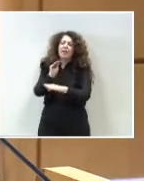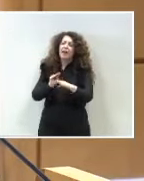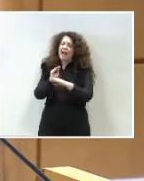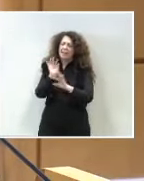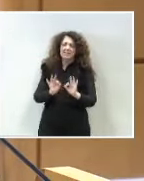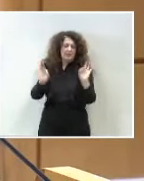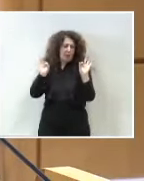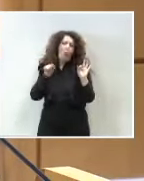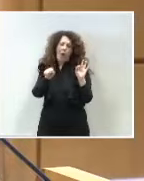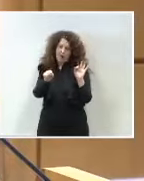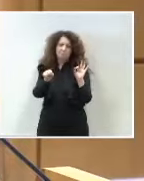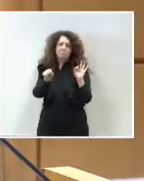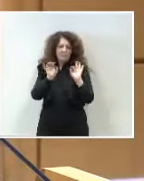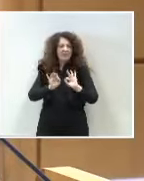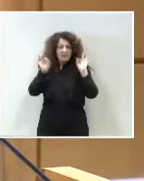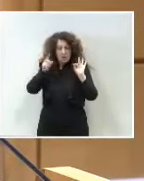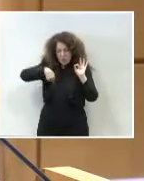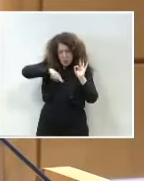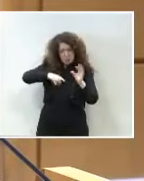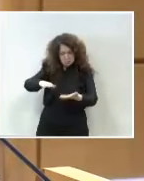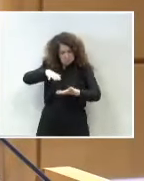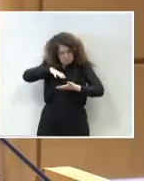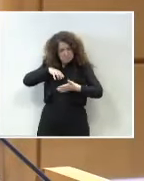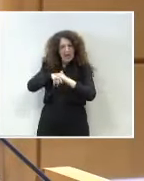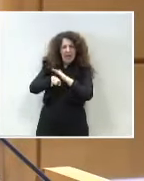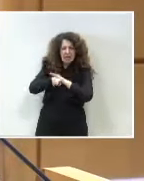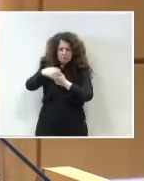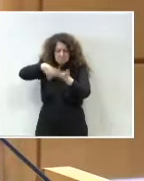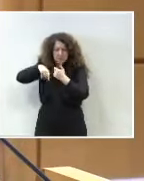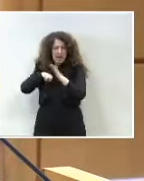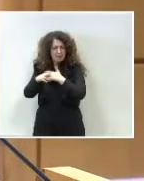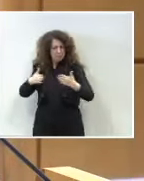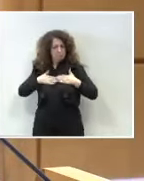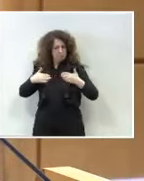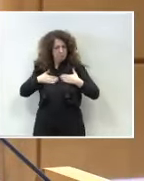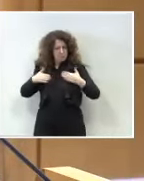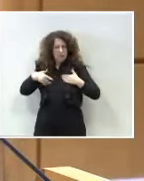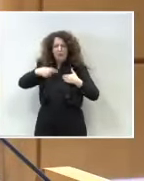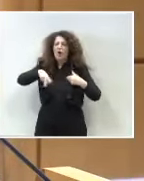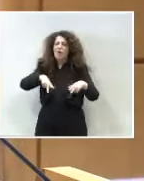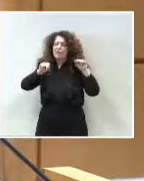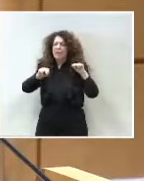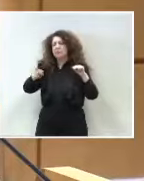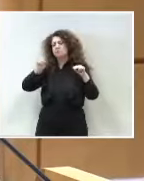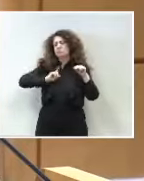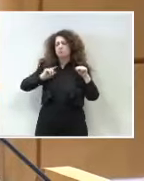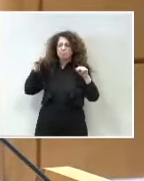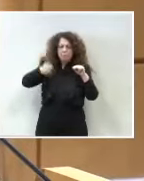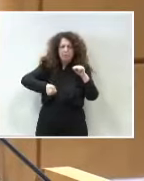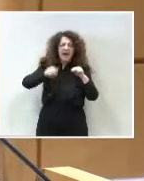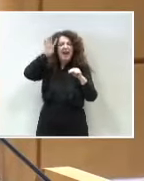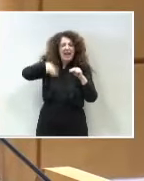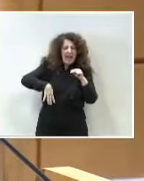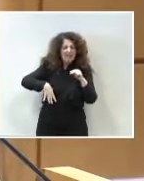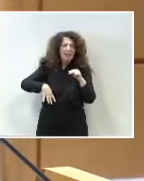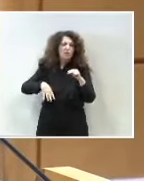mediante el que podamos gestionar nuestros propios recursos y podamos terminar, de una vez por todas, con la lacra que supone para Cataluña esa